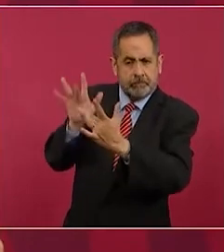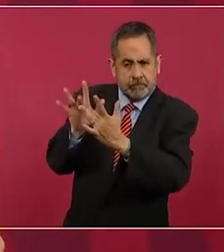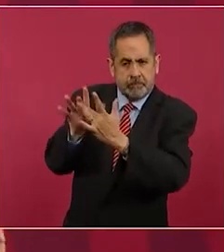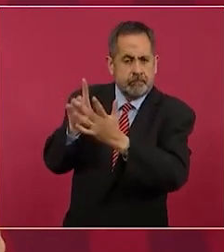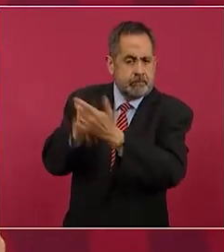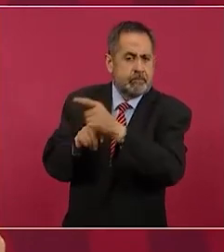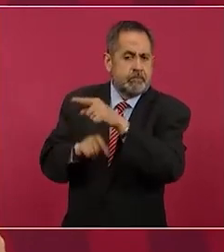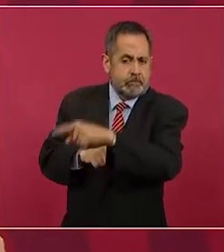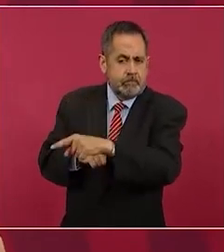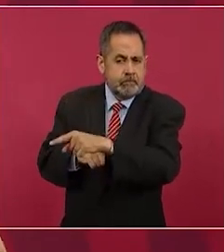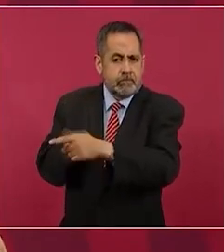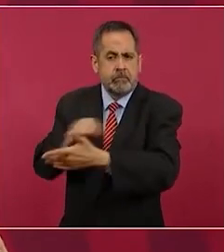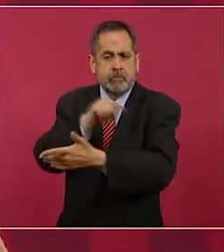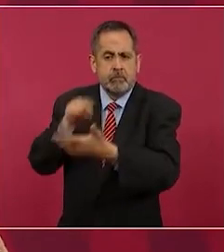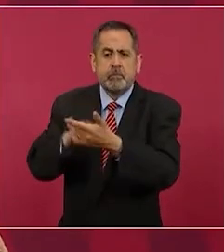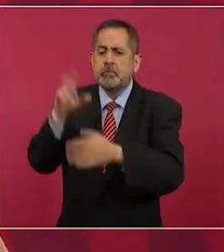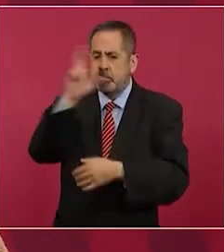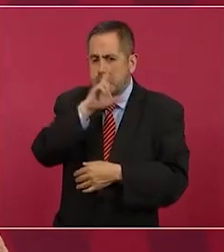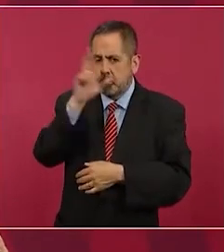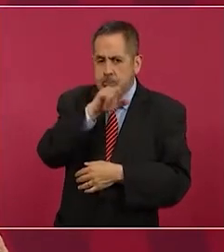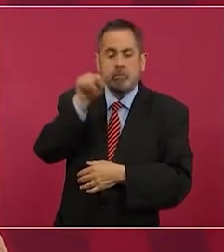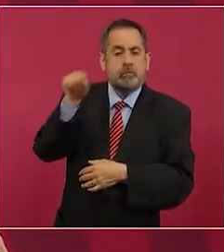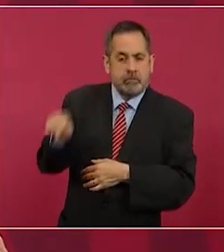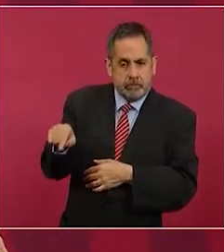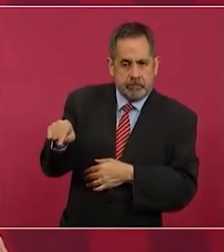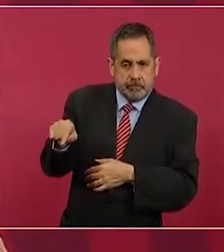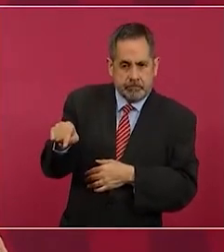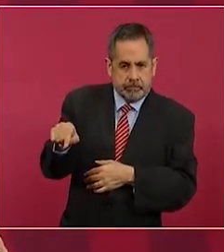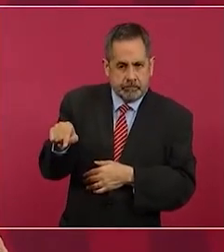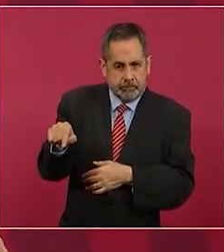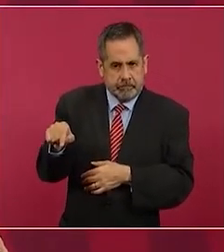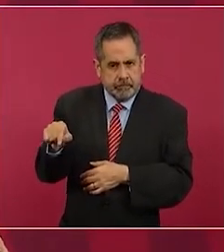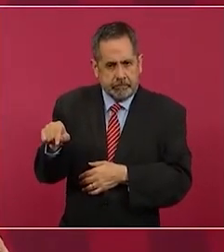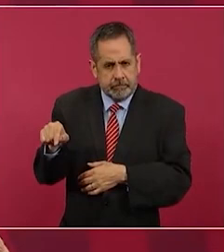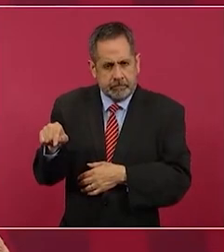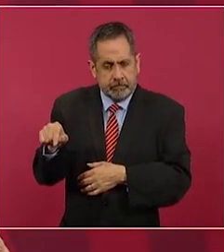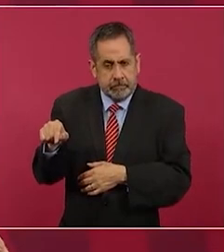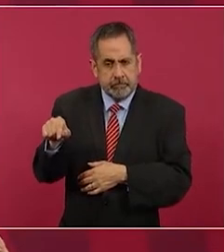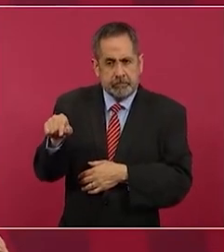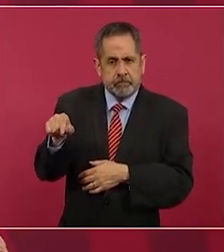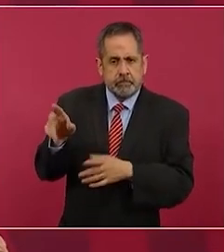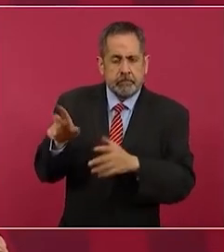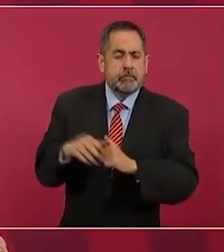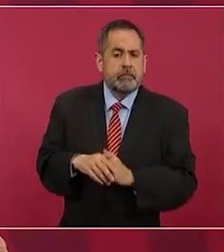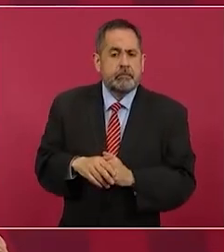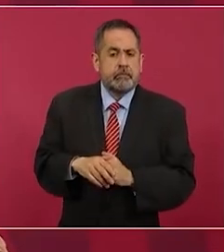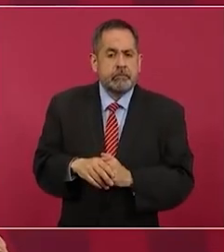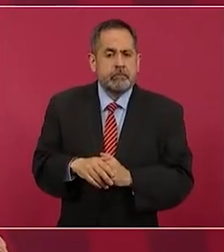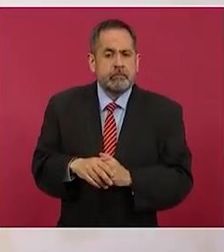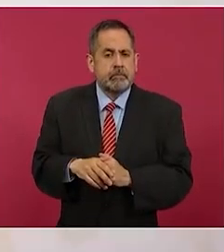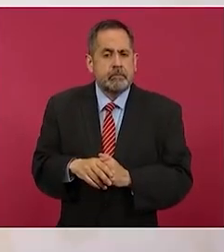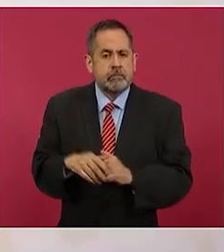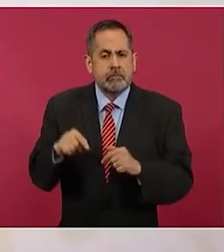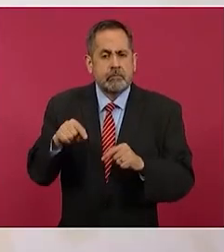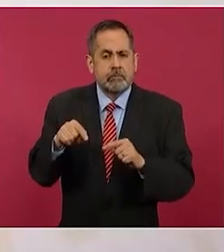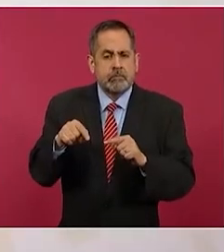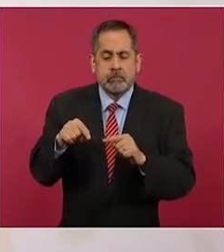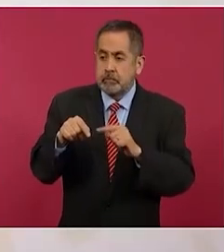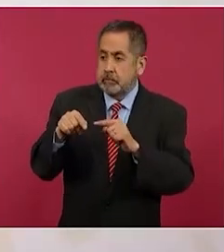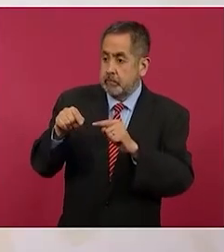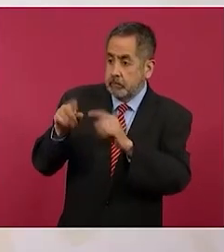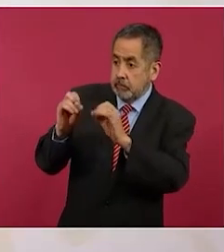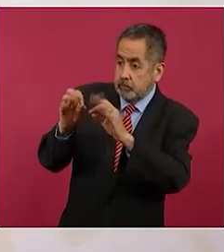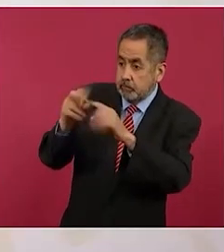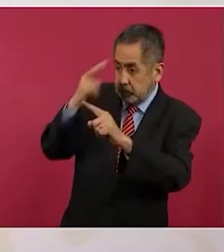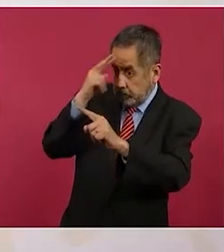de Rusia, de México, de México, en Rusia.